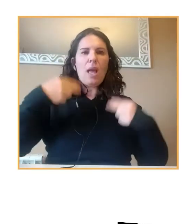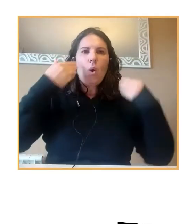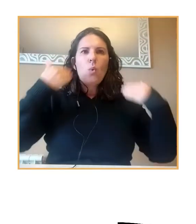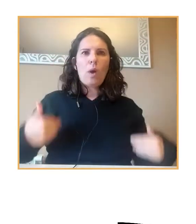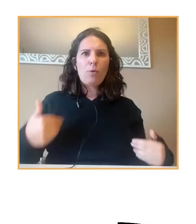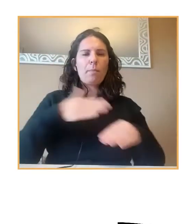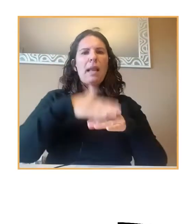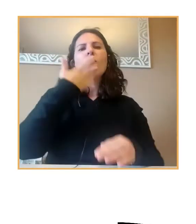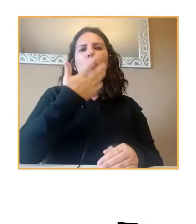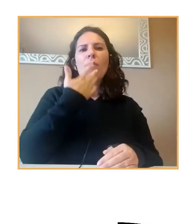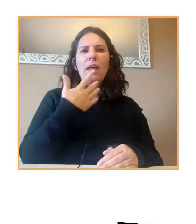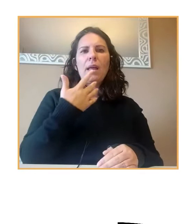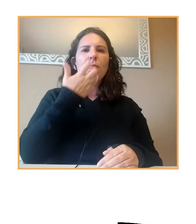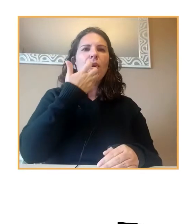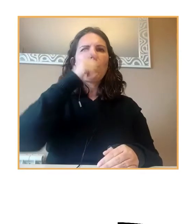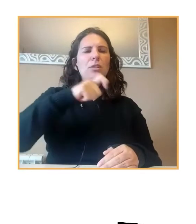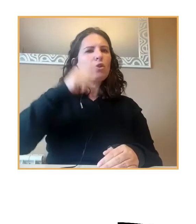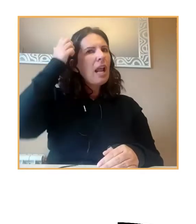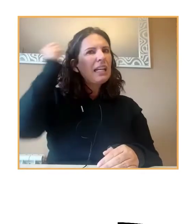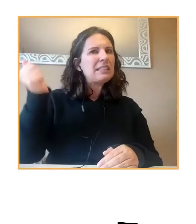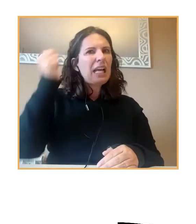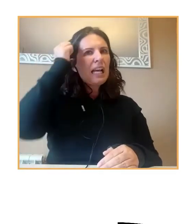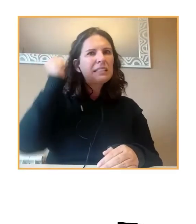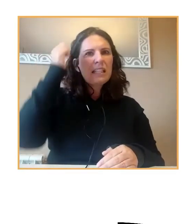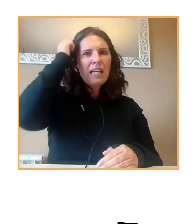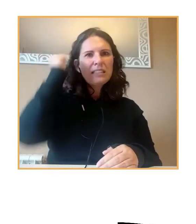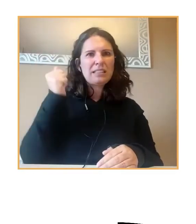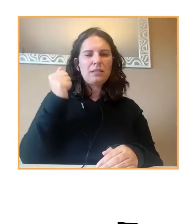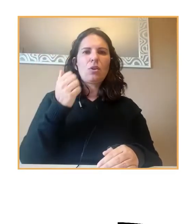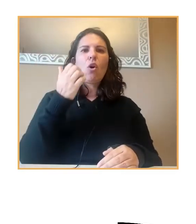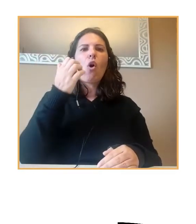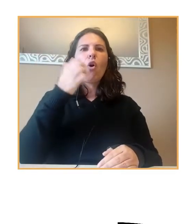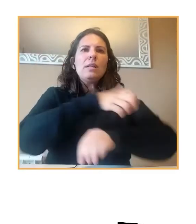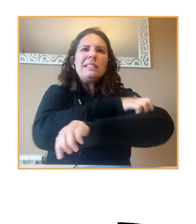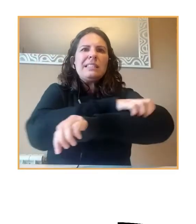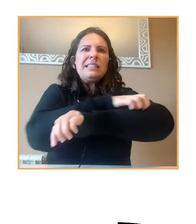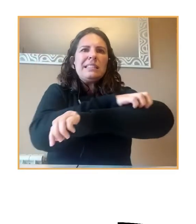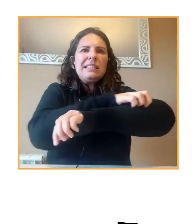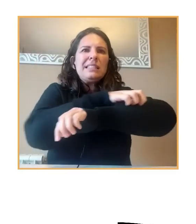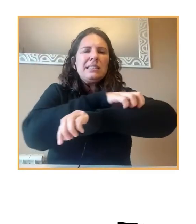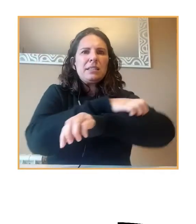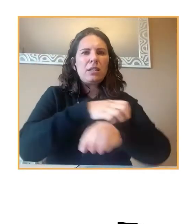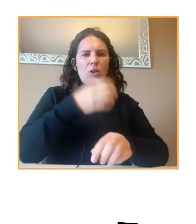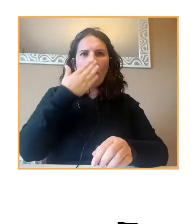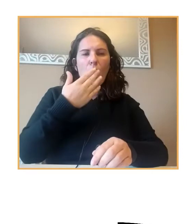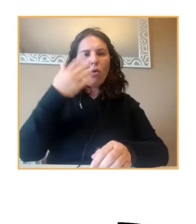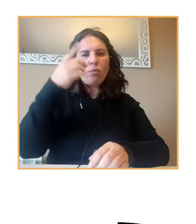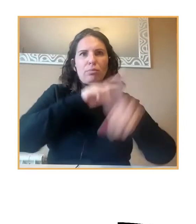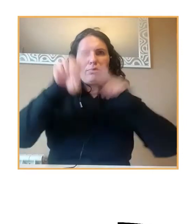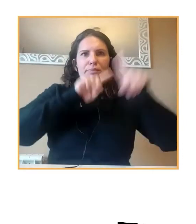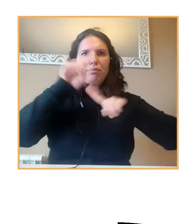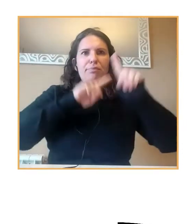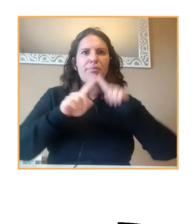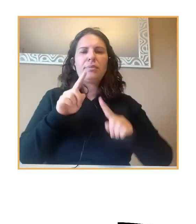gente se arranque más el pelo de forma problemática y también se rasque de forma compulsiva y estamos trabajando en dos